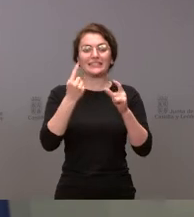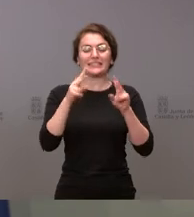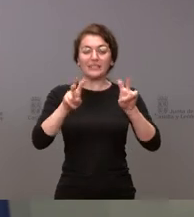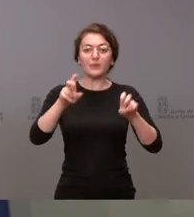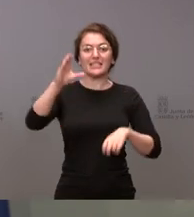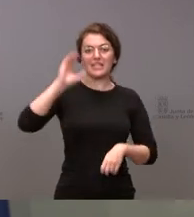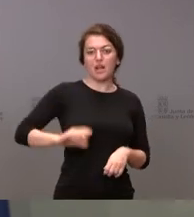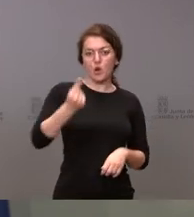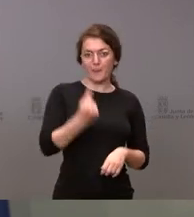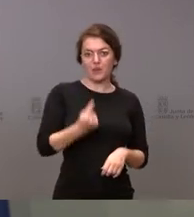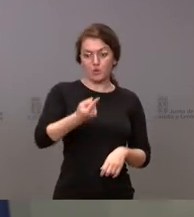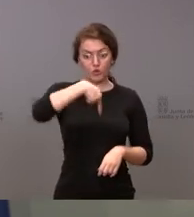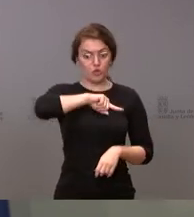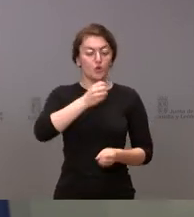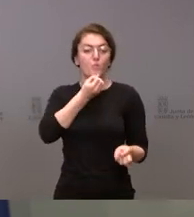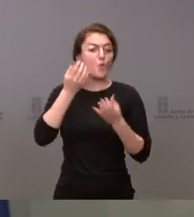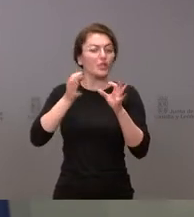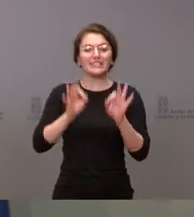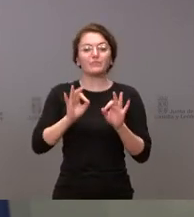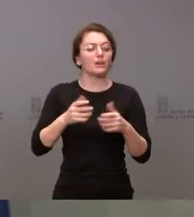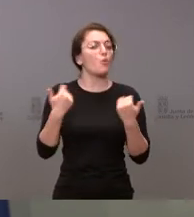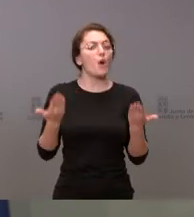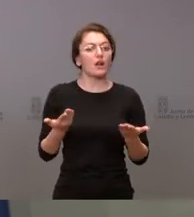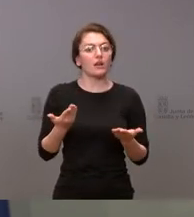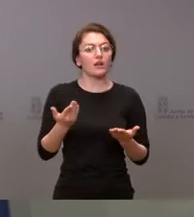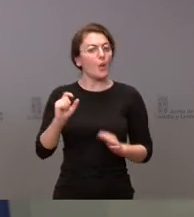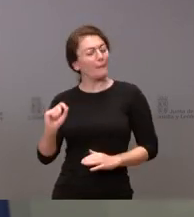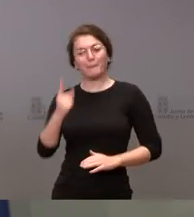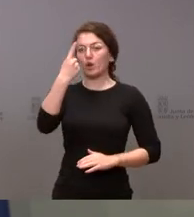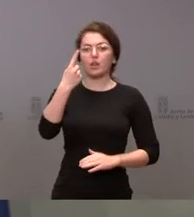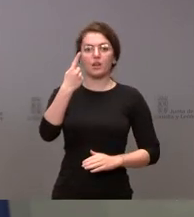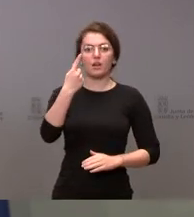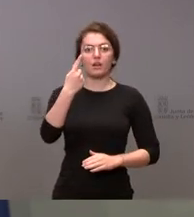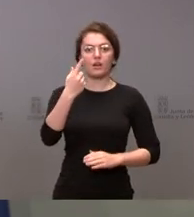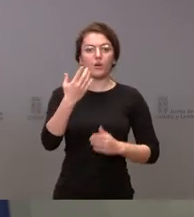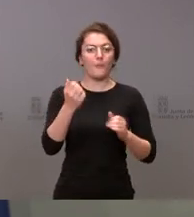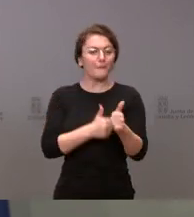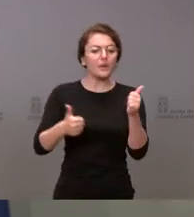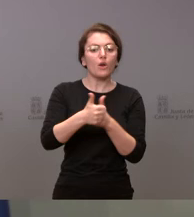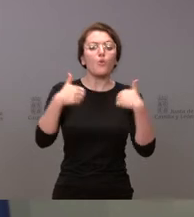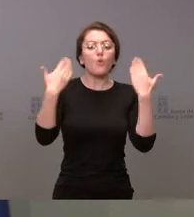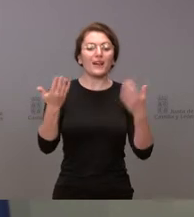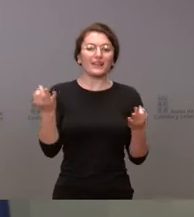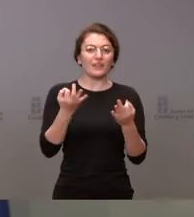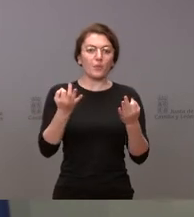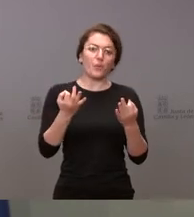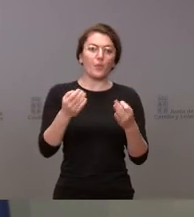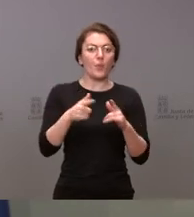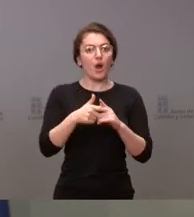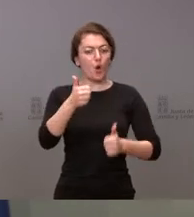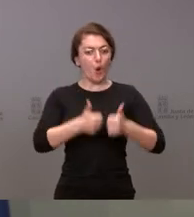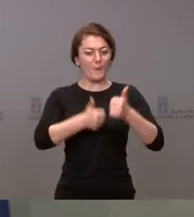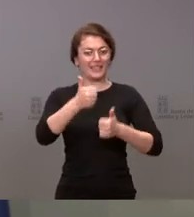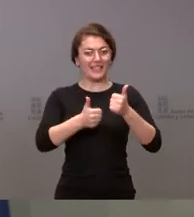asunto del salario mínimo, lo que siempre hemos dicho, es que la gran prioridad tiene que ser mejorar la competitividad de la economía, mejorar